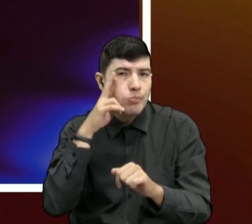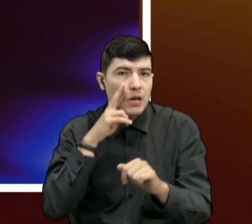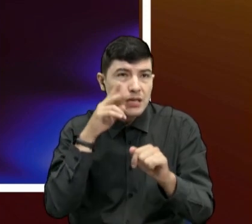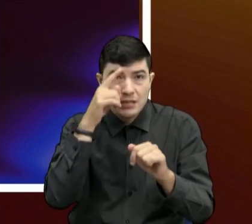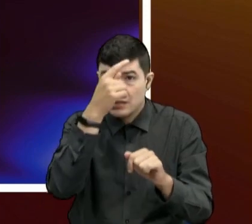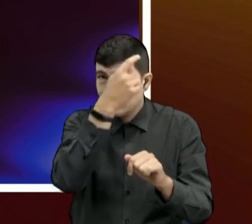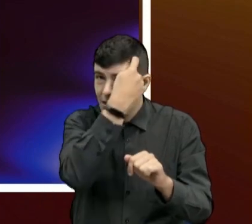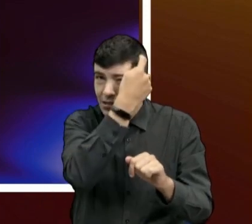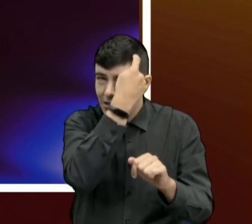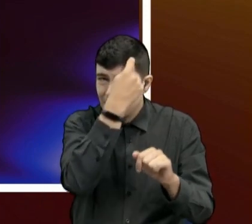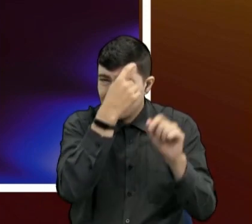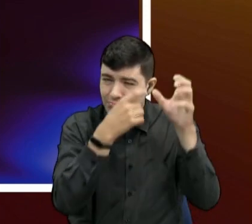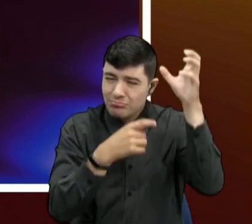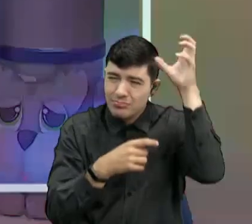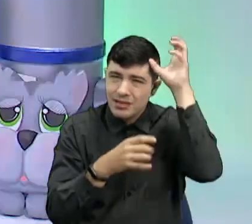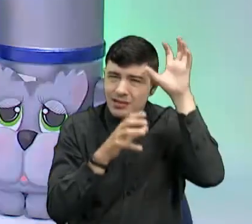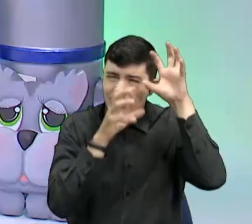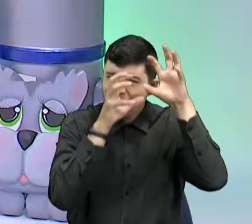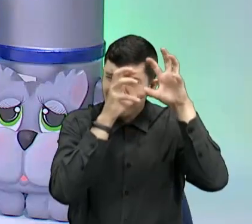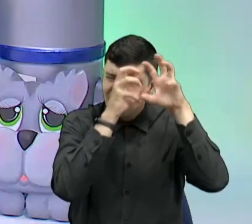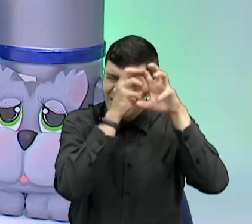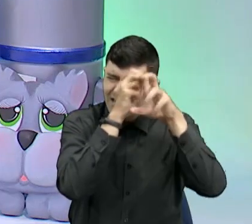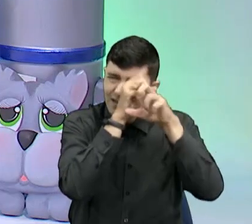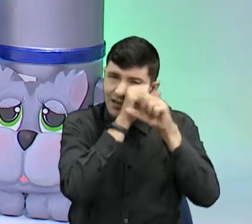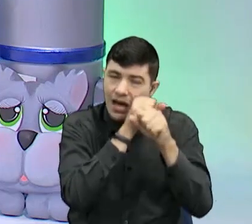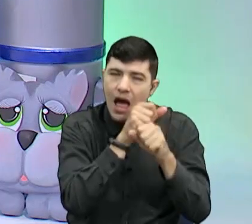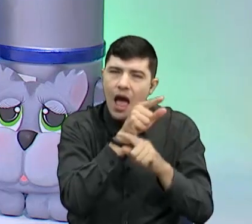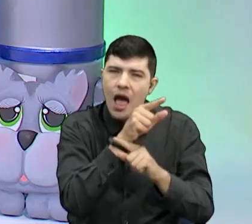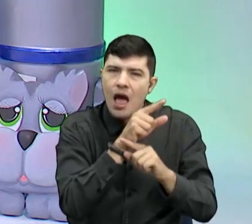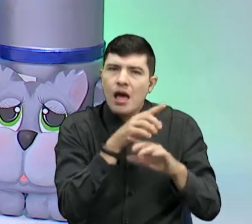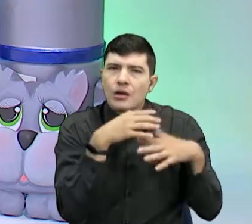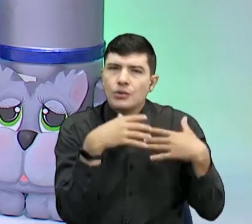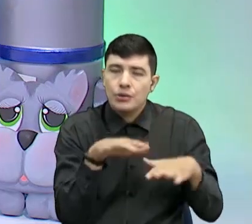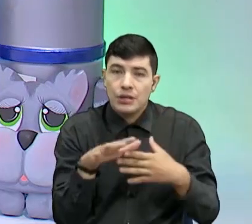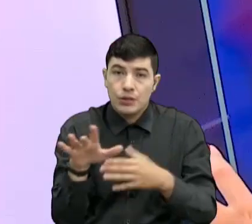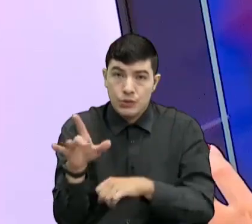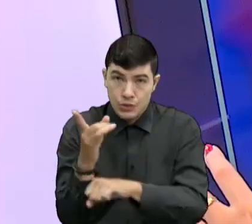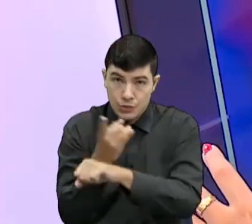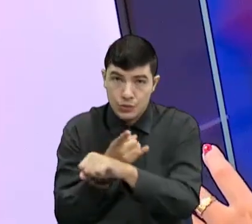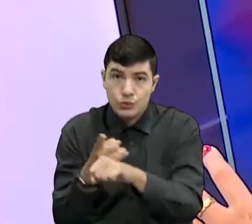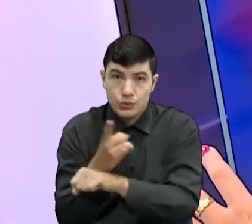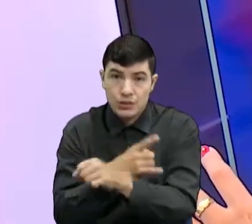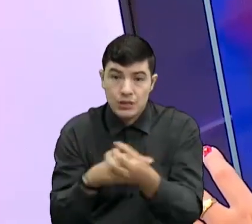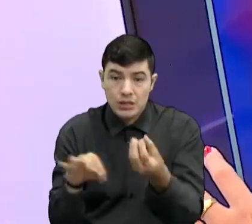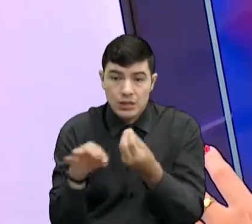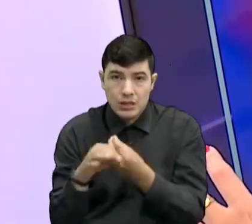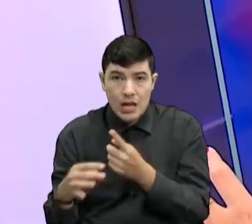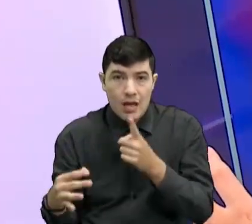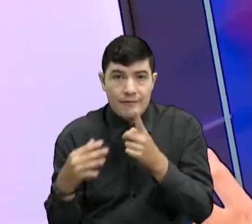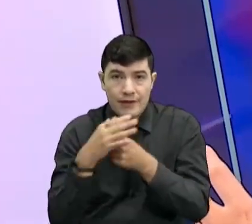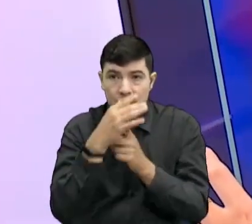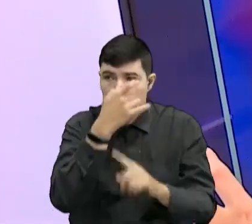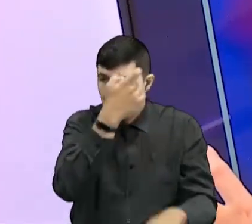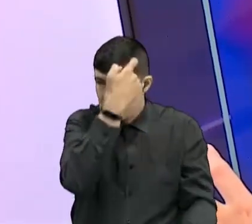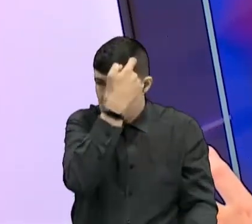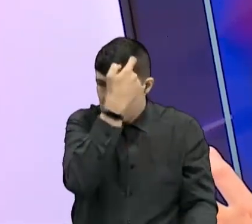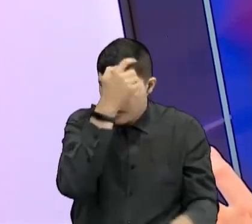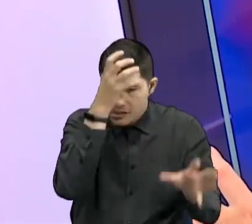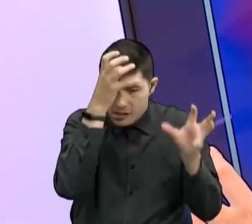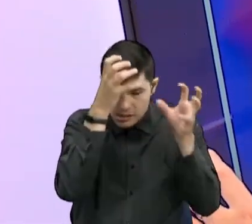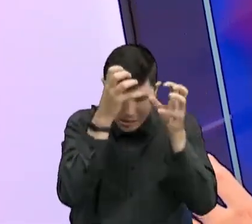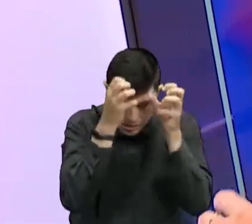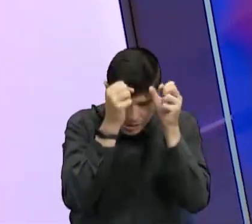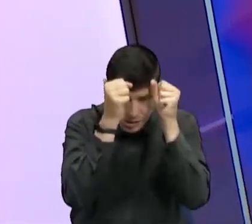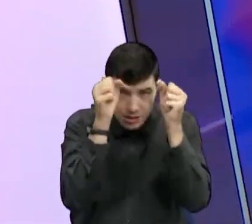negro. Todo negro. ¿Por qué? Porque eso es lo que causa que ese efecto... Y no solamente el cerebro queda así. Si el